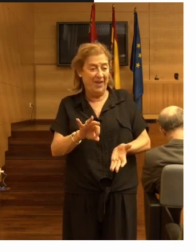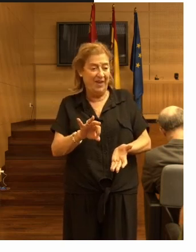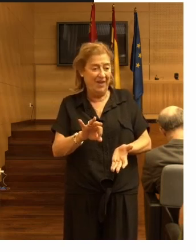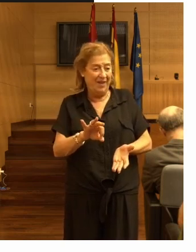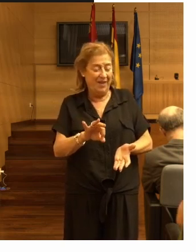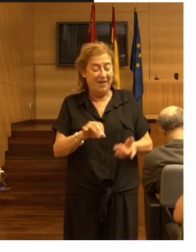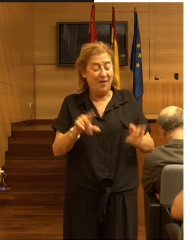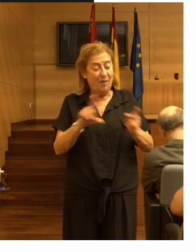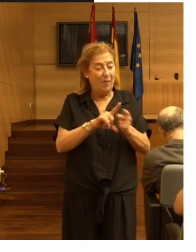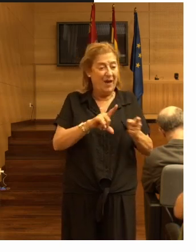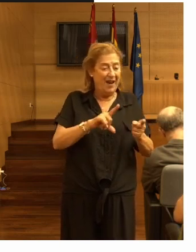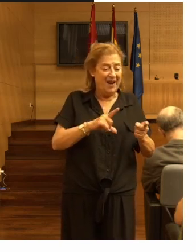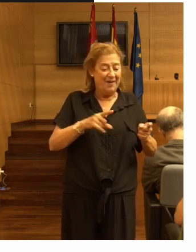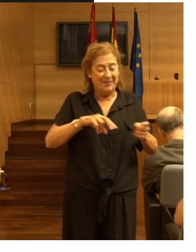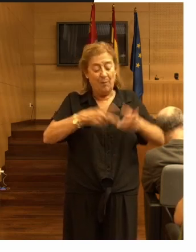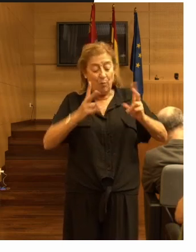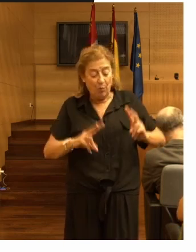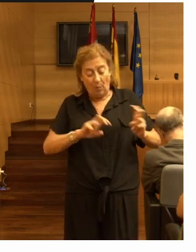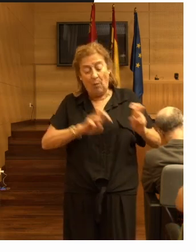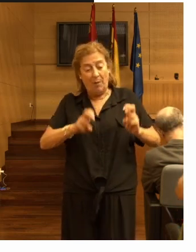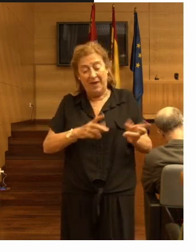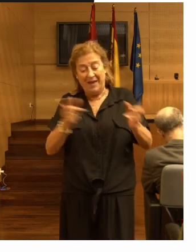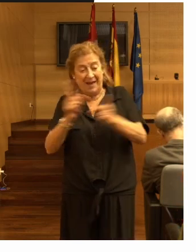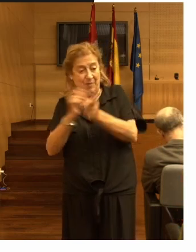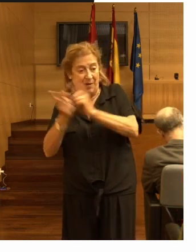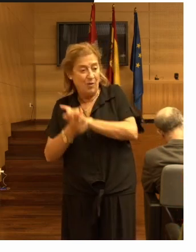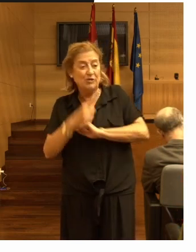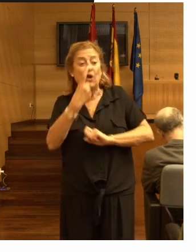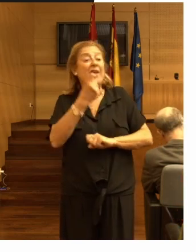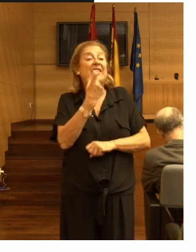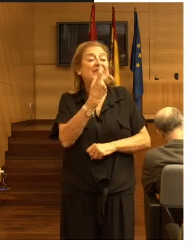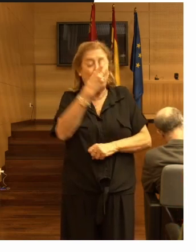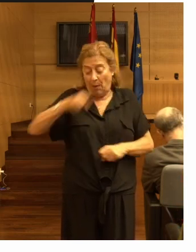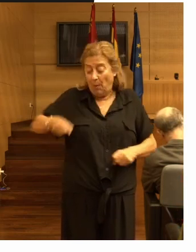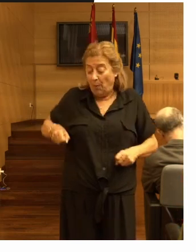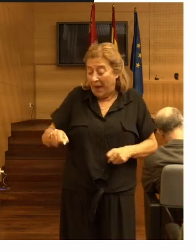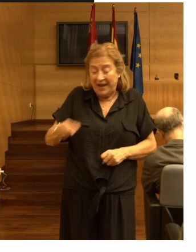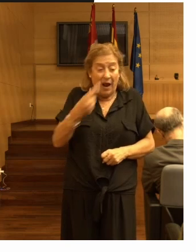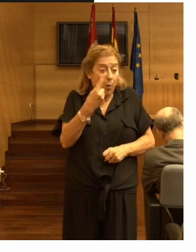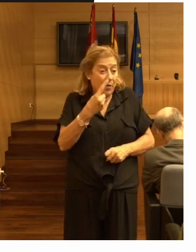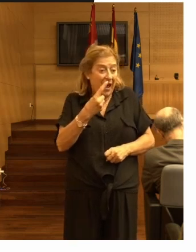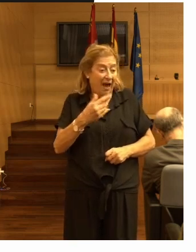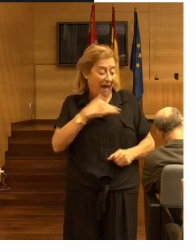transferirse y a lo mejor solamente les hace falta una sola barra la de arriba